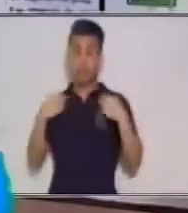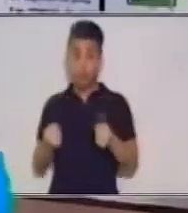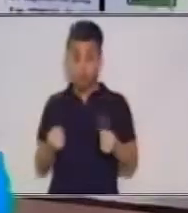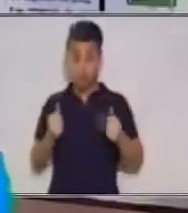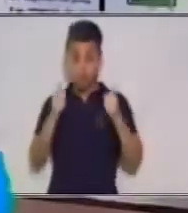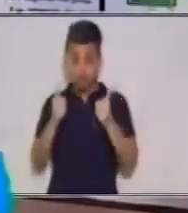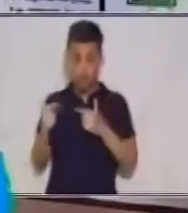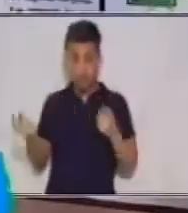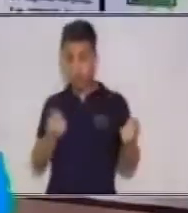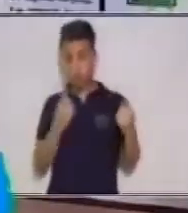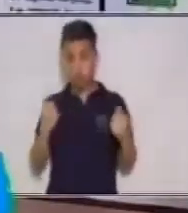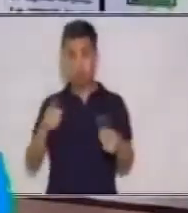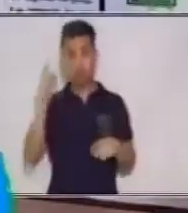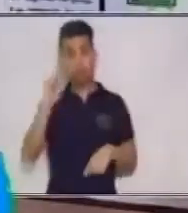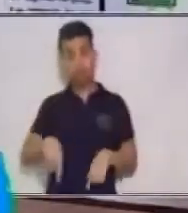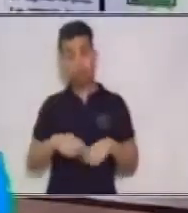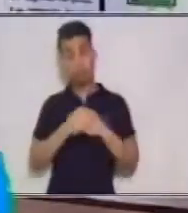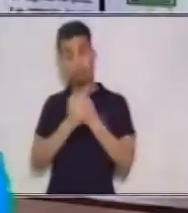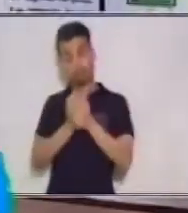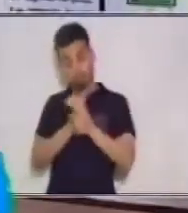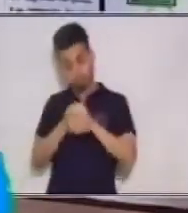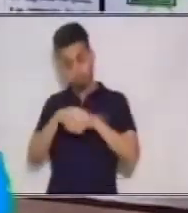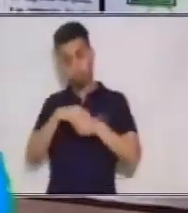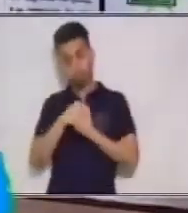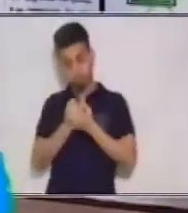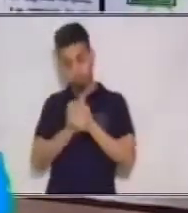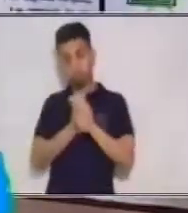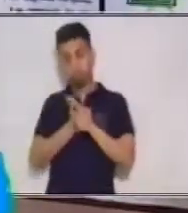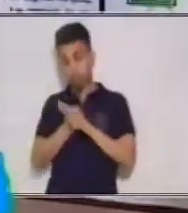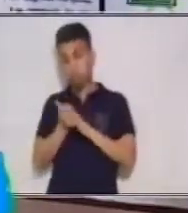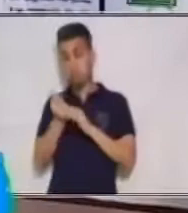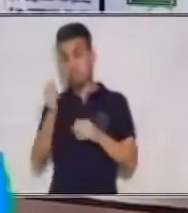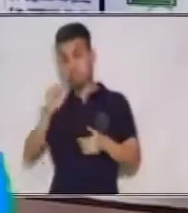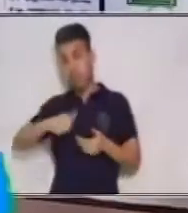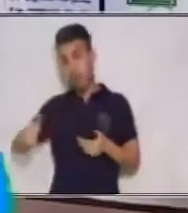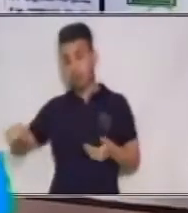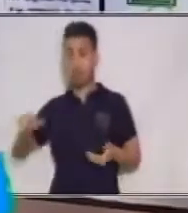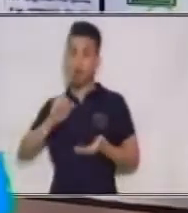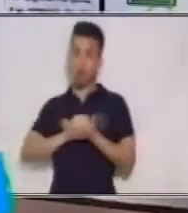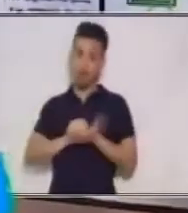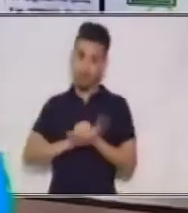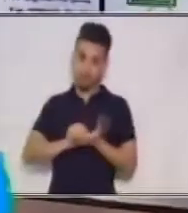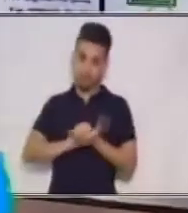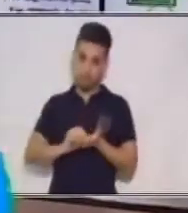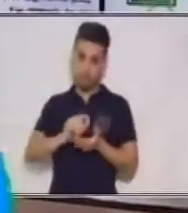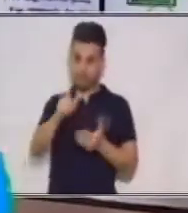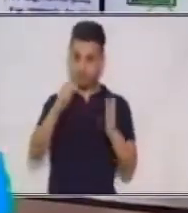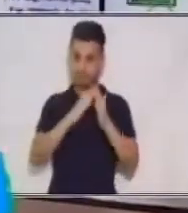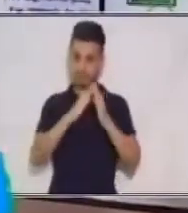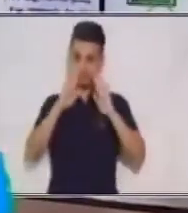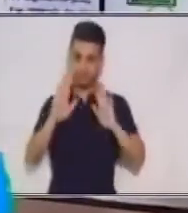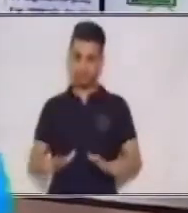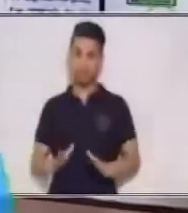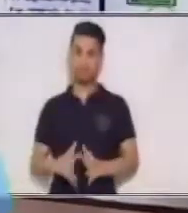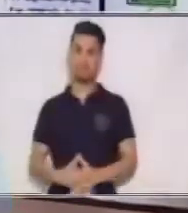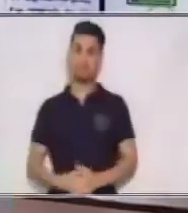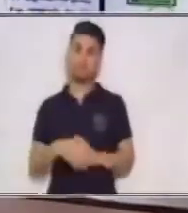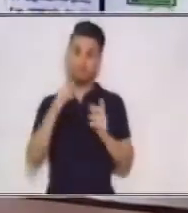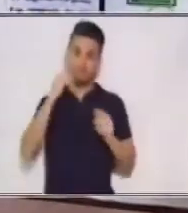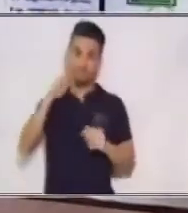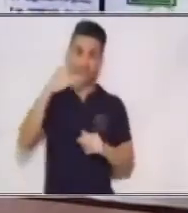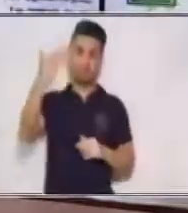debemos de lavarnos constantemente las manos con agua y jabón. Y quédate en casa. Hasta pronto.